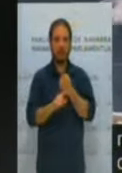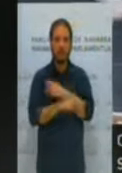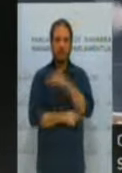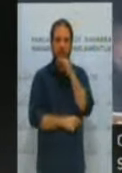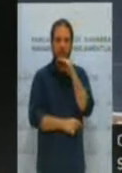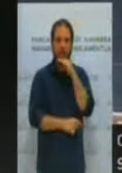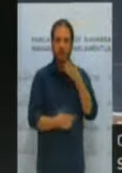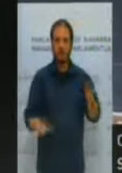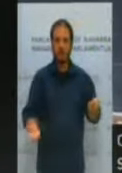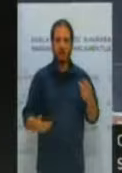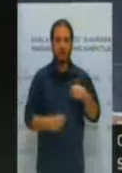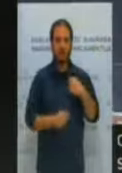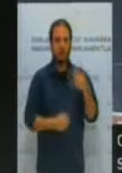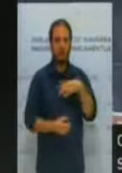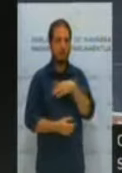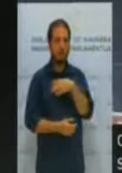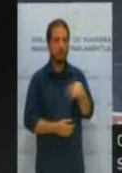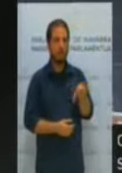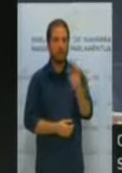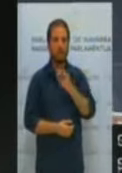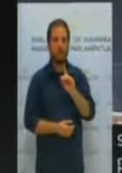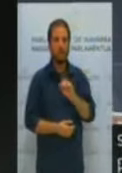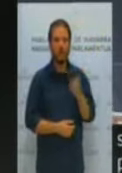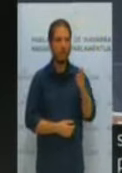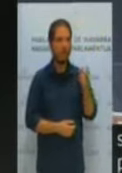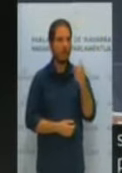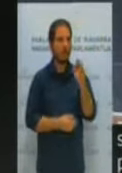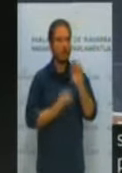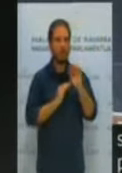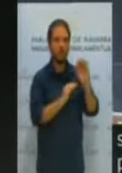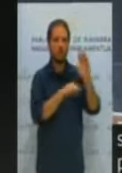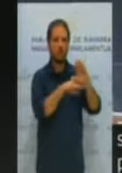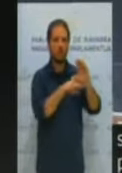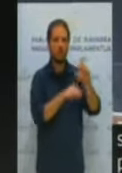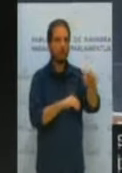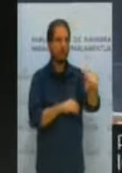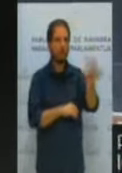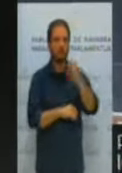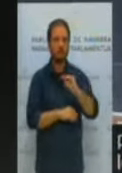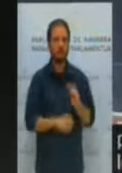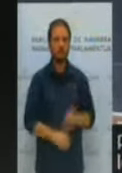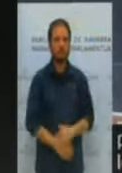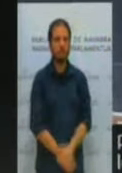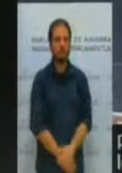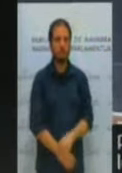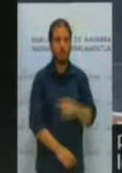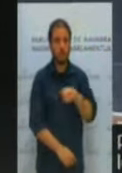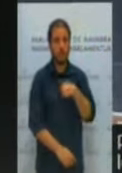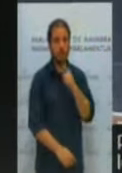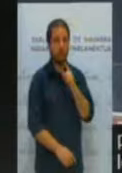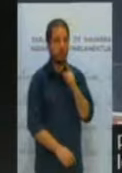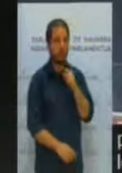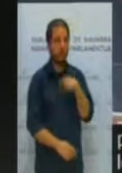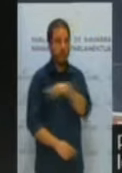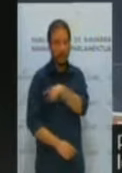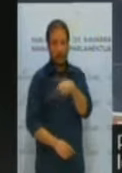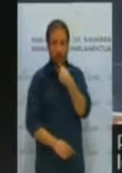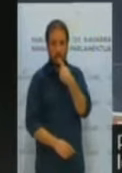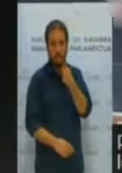no entienden la postura que usted ha venido defendiendo y lo dicen ellos. Yo solamente me hago eco de sus palabras y le dicen